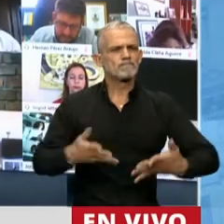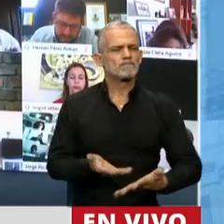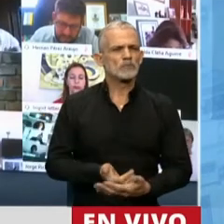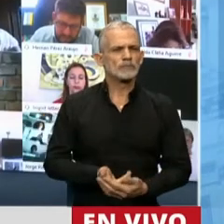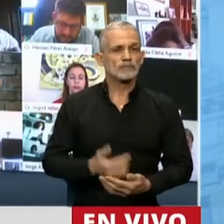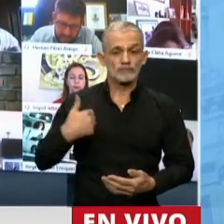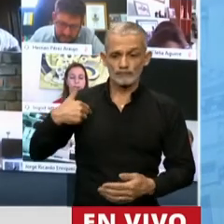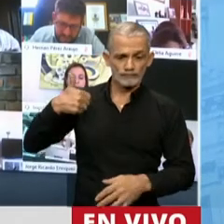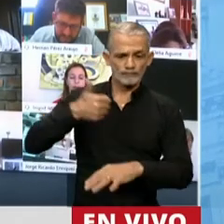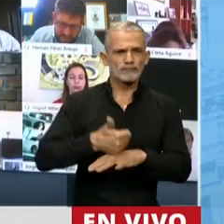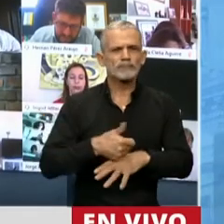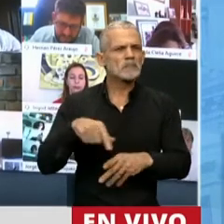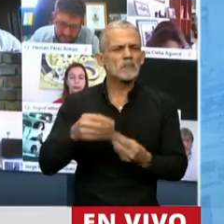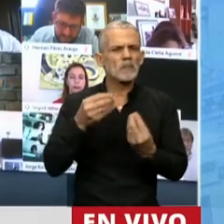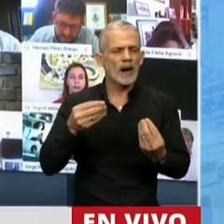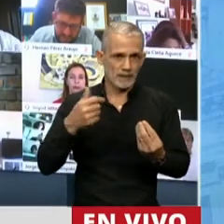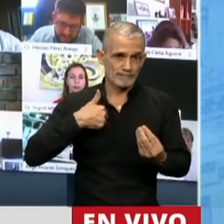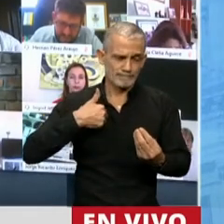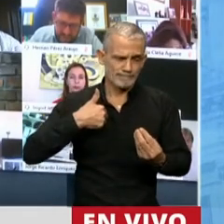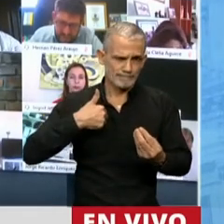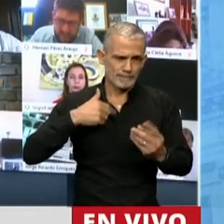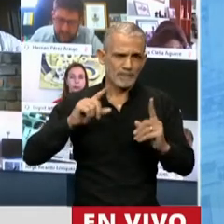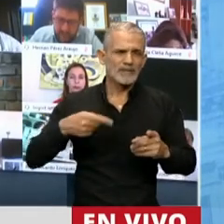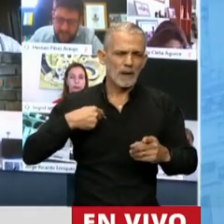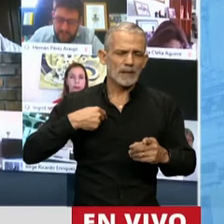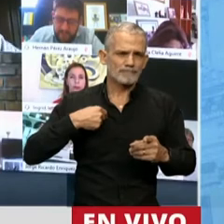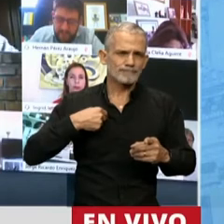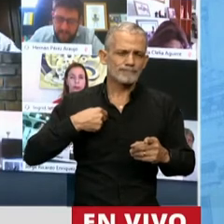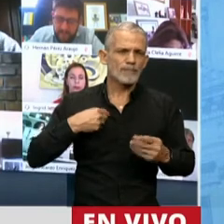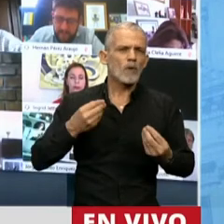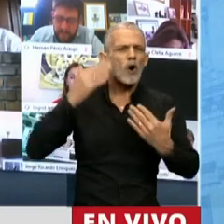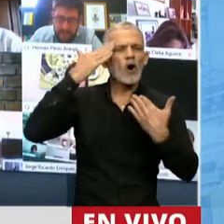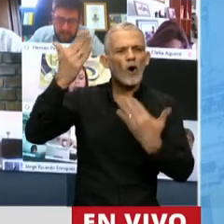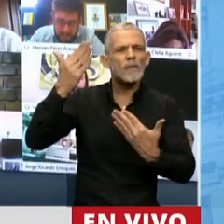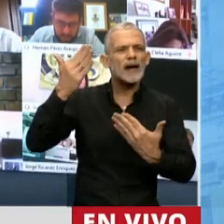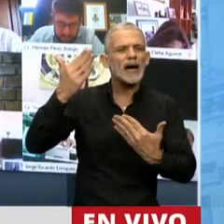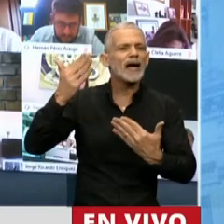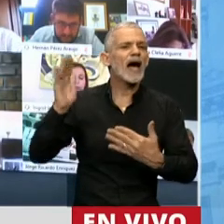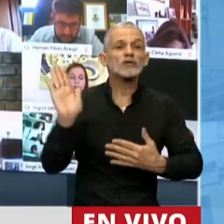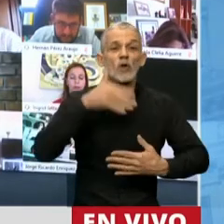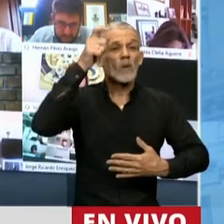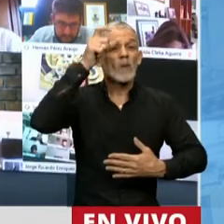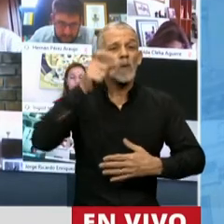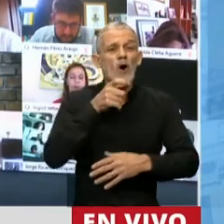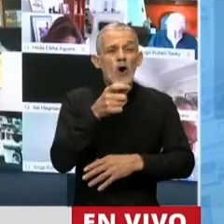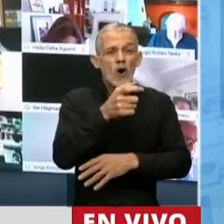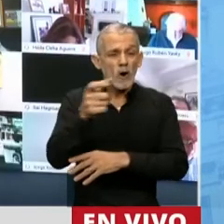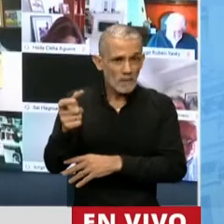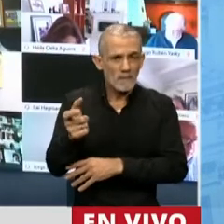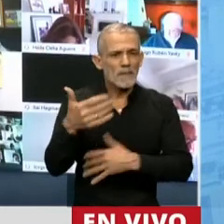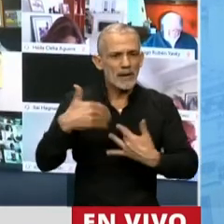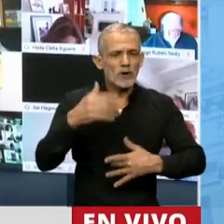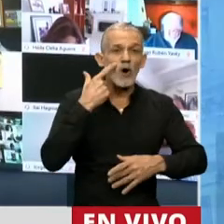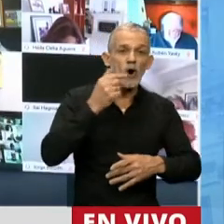vengo a rendir mi más sentido profundo homenaje a todos los bomberos y a